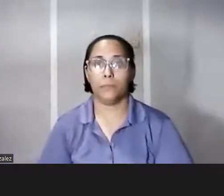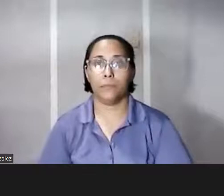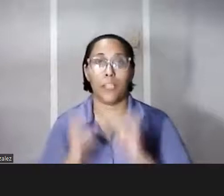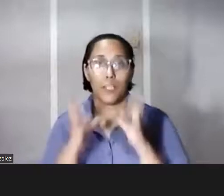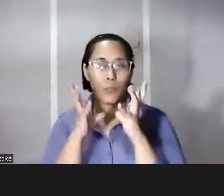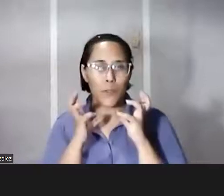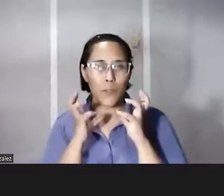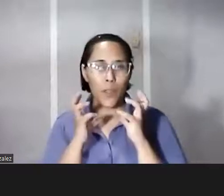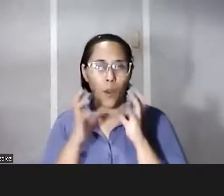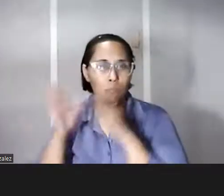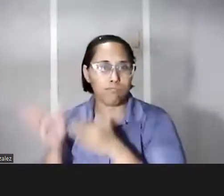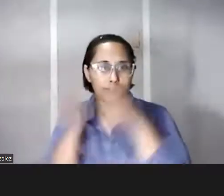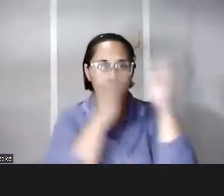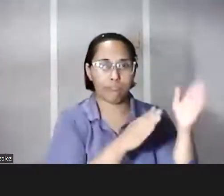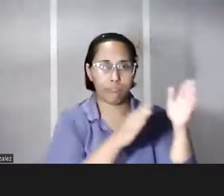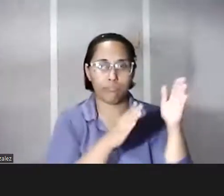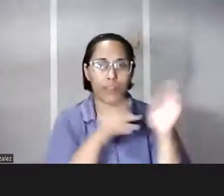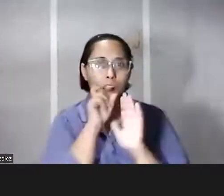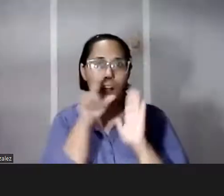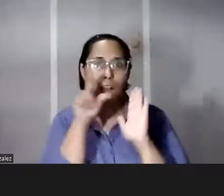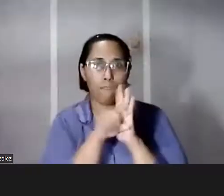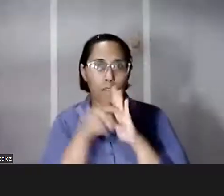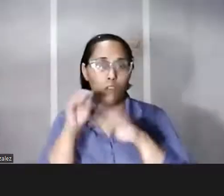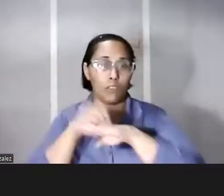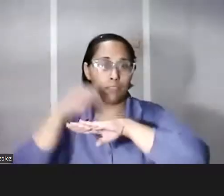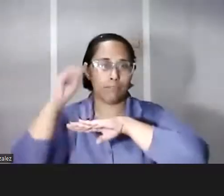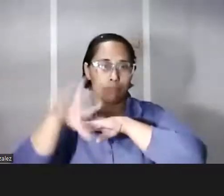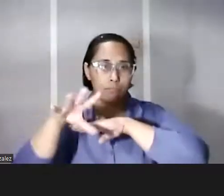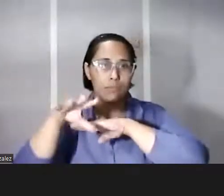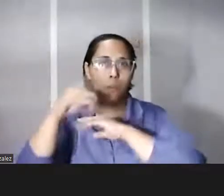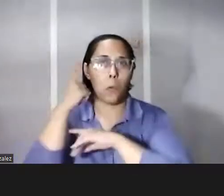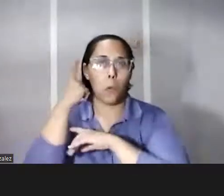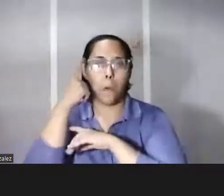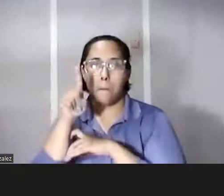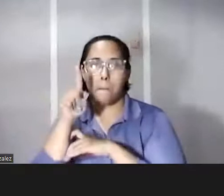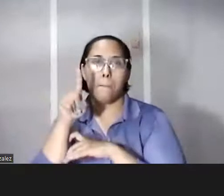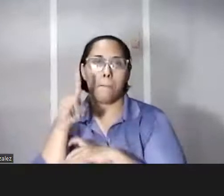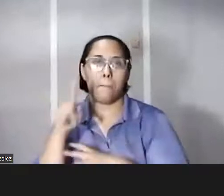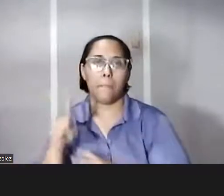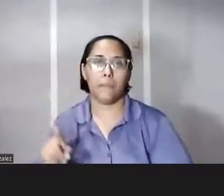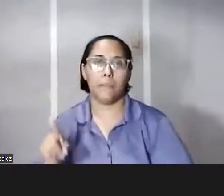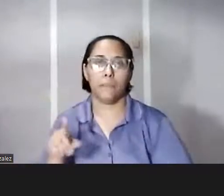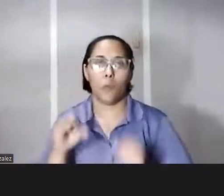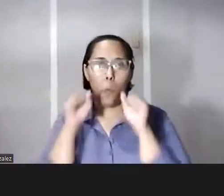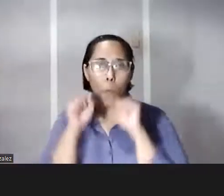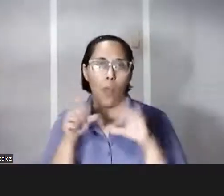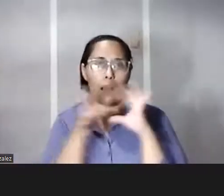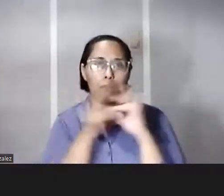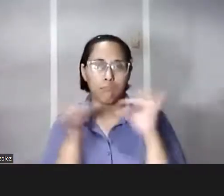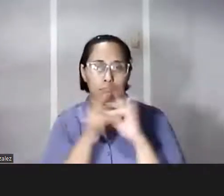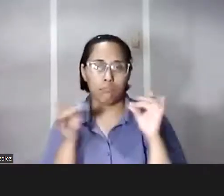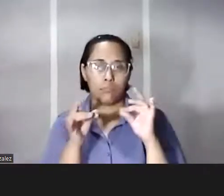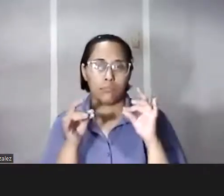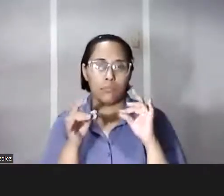pasar nuevamente las fotos que usted envió para que pueda comentar sobre ellas